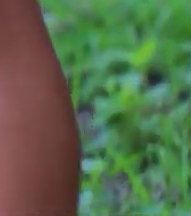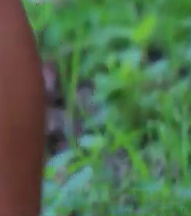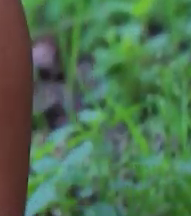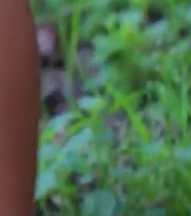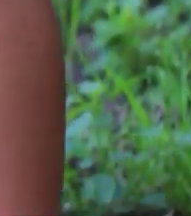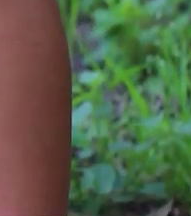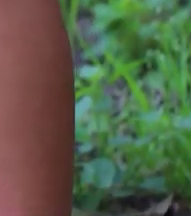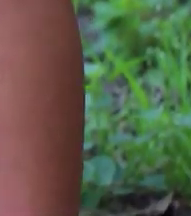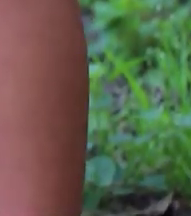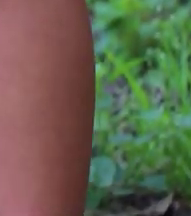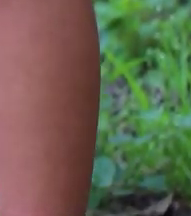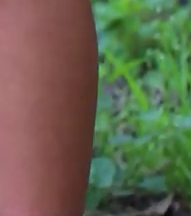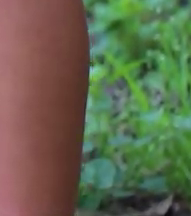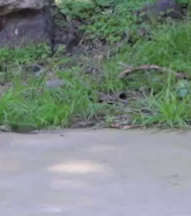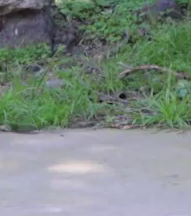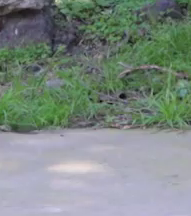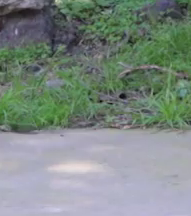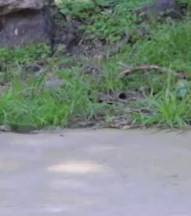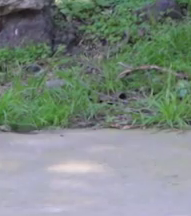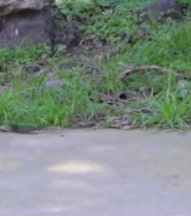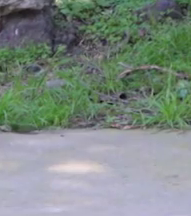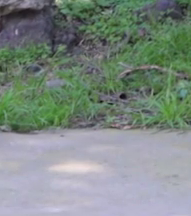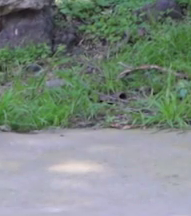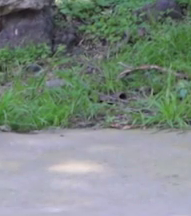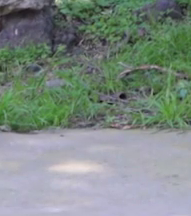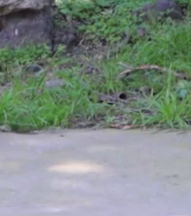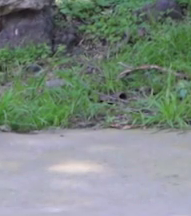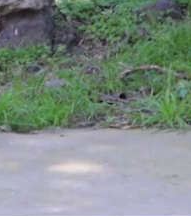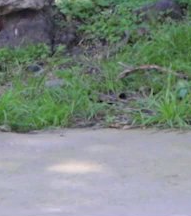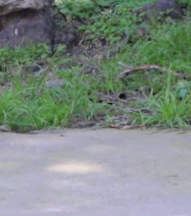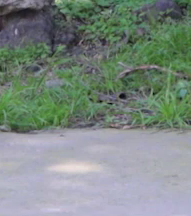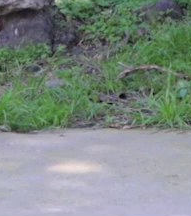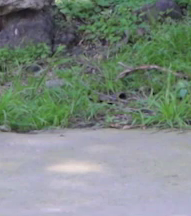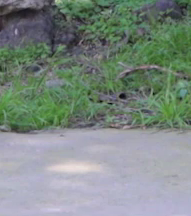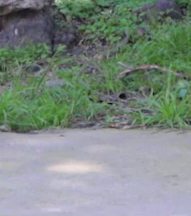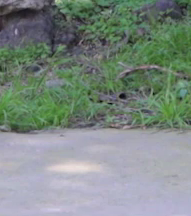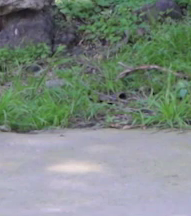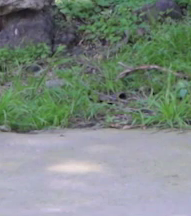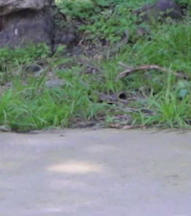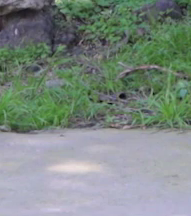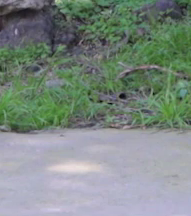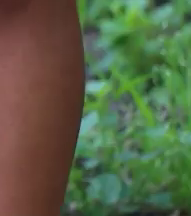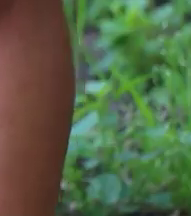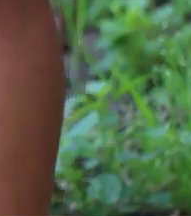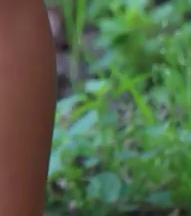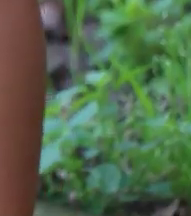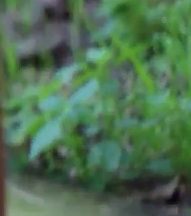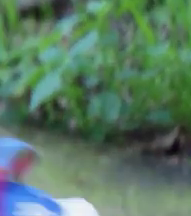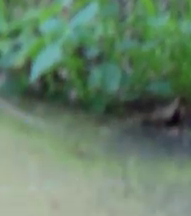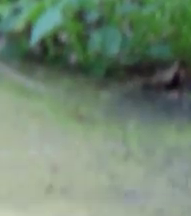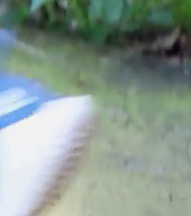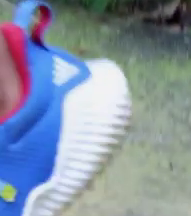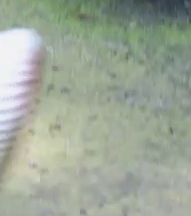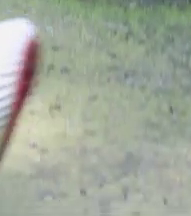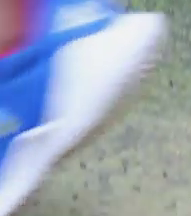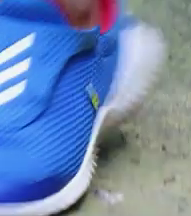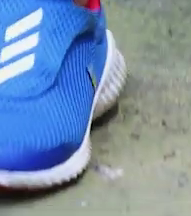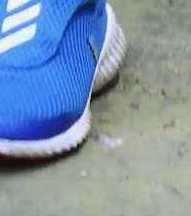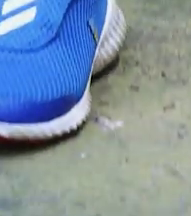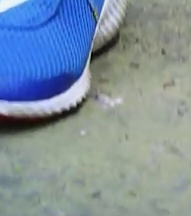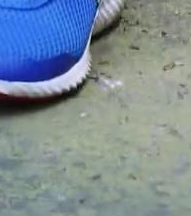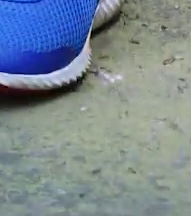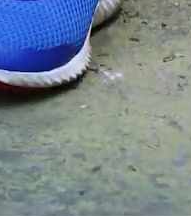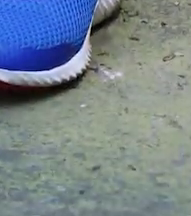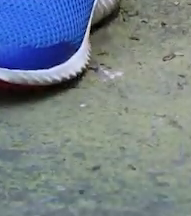Nuevamente. Bien. Exacto. Paramos. Descansamos. Respiramos. Acuérdate de